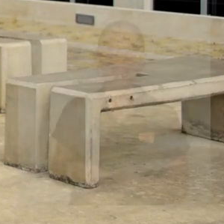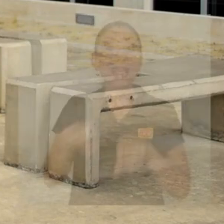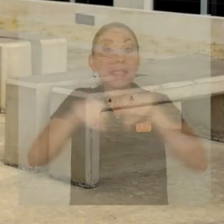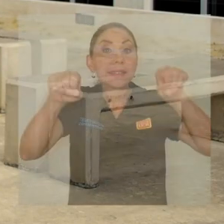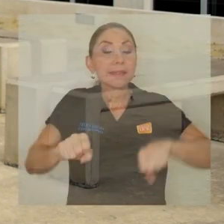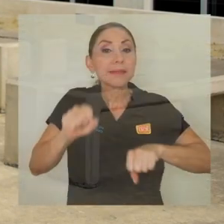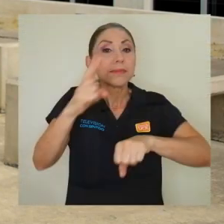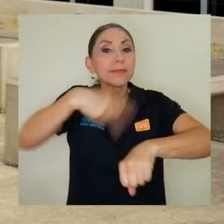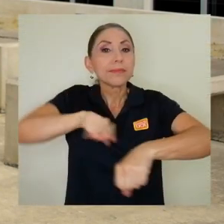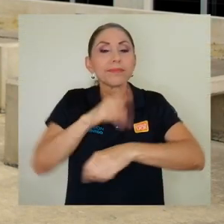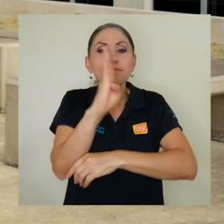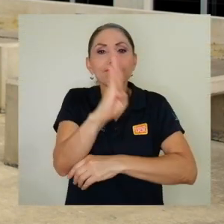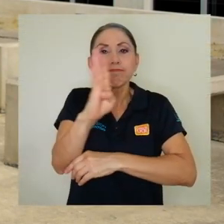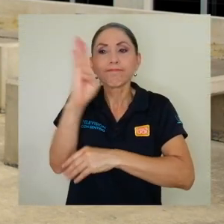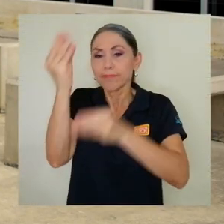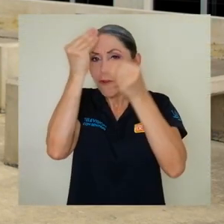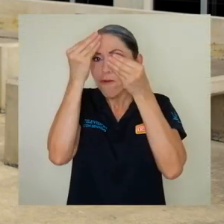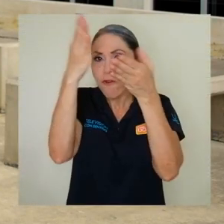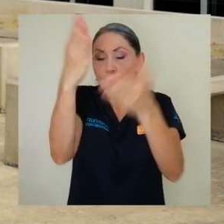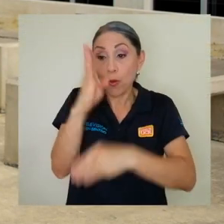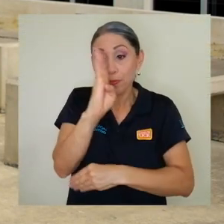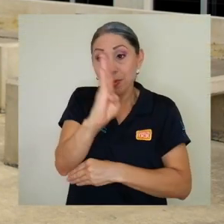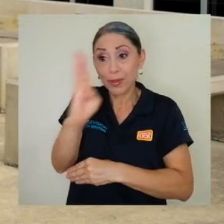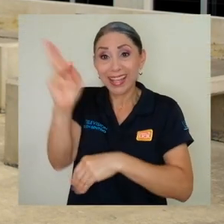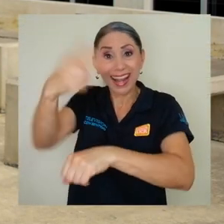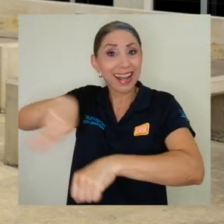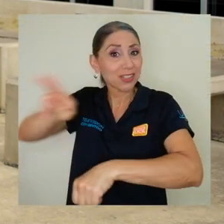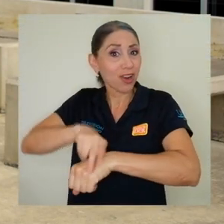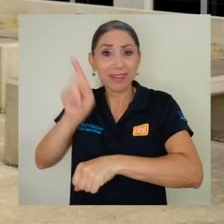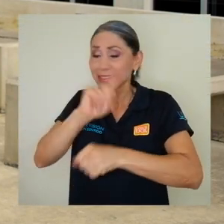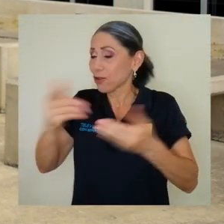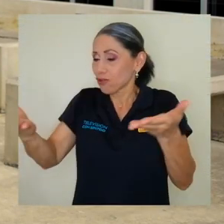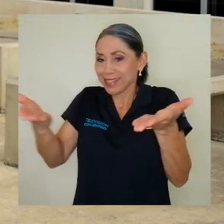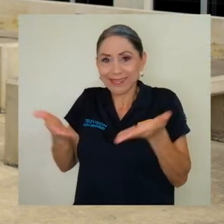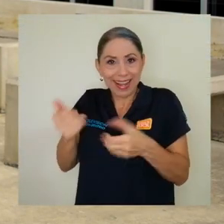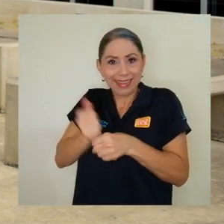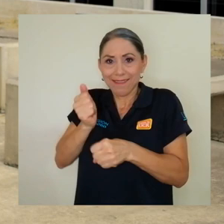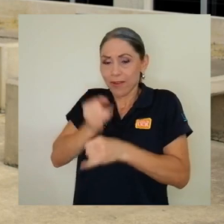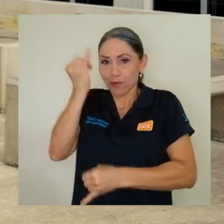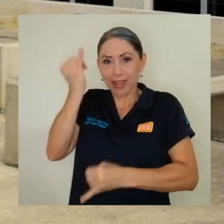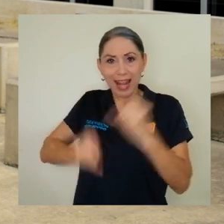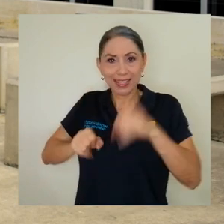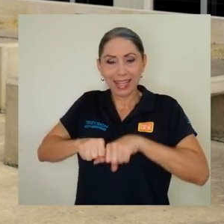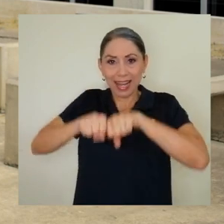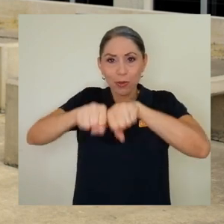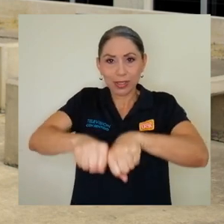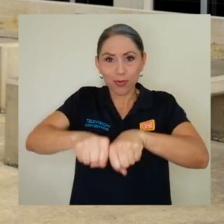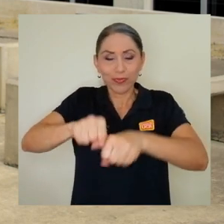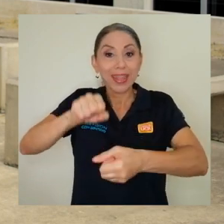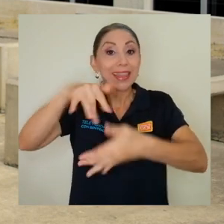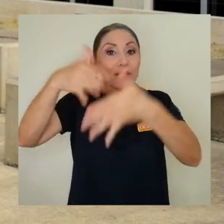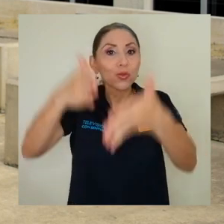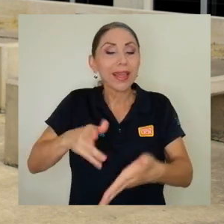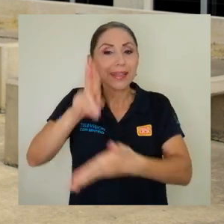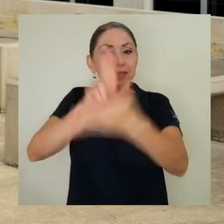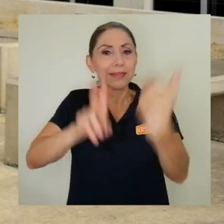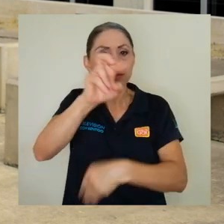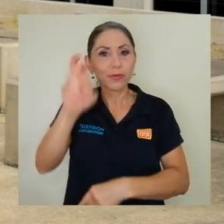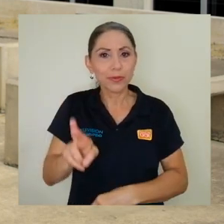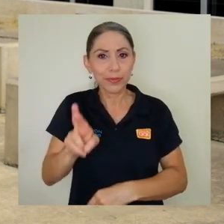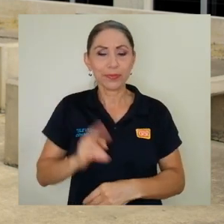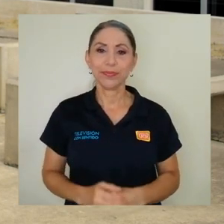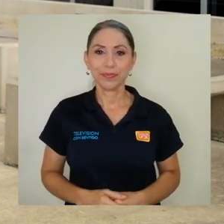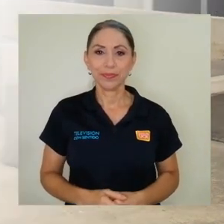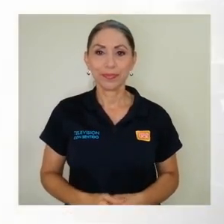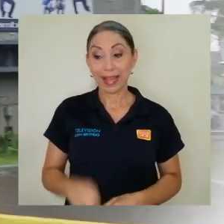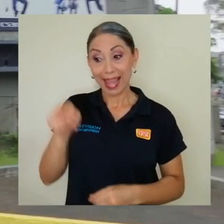El Sistema Nacional de Bibliotecas informó que la Biblioteca Nacional ya no recibirá más trabajos finales de graduación de estudiantes de la Universidad de Costa